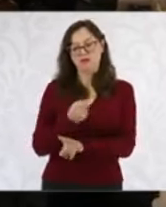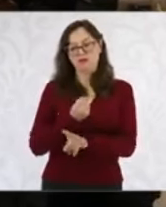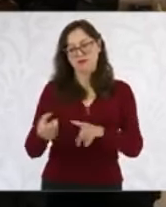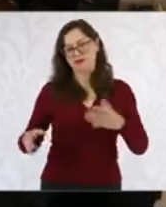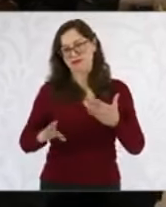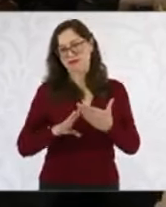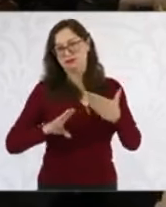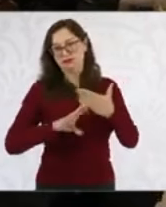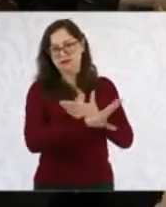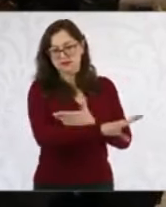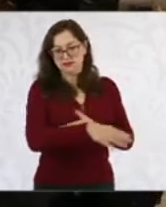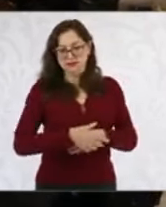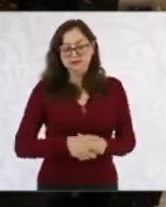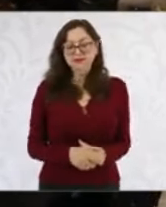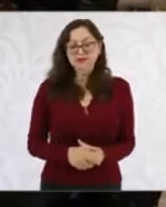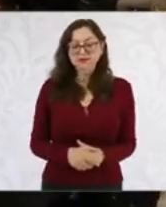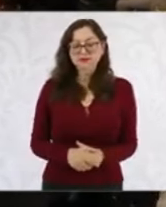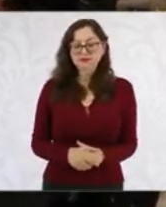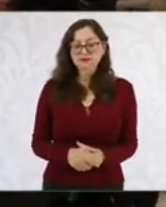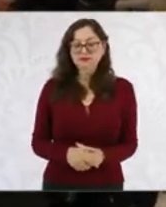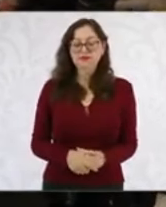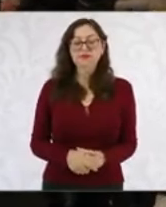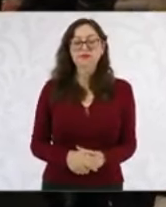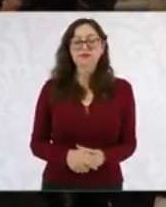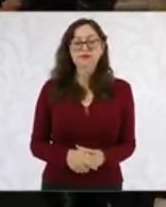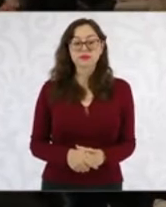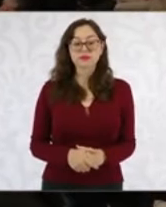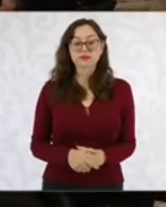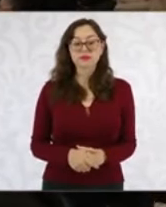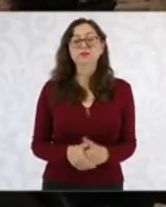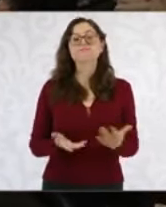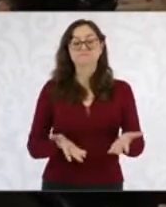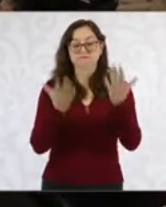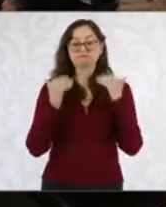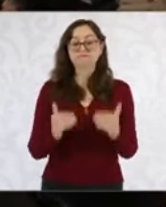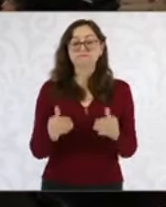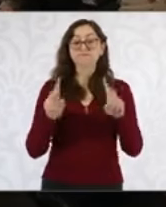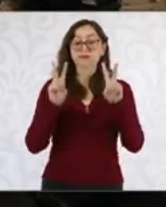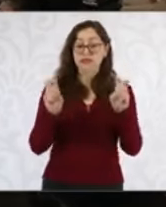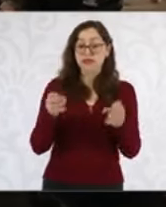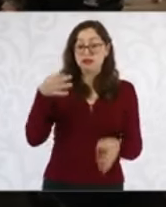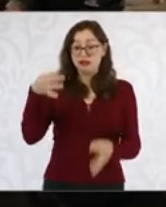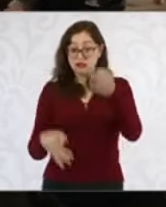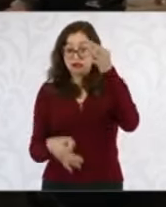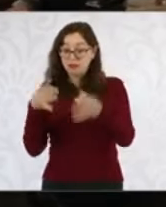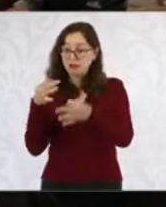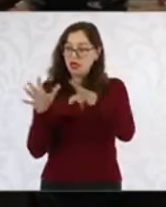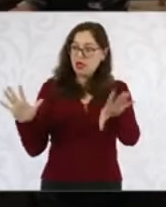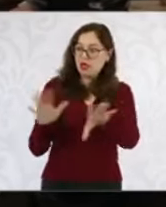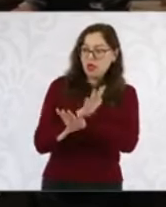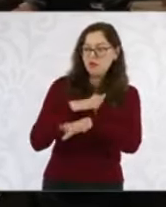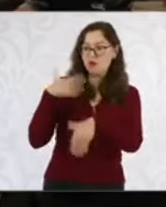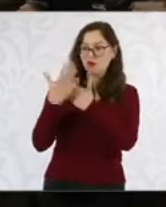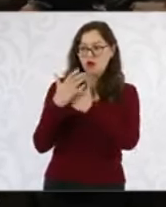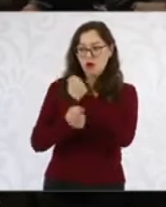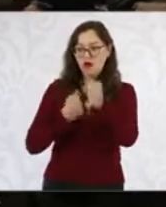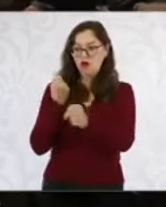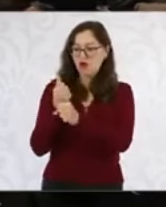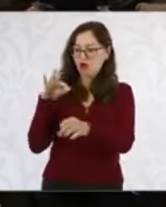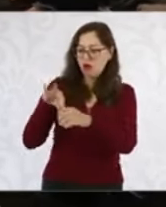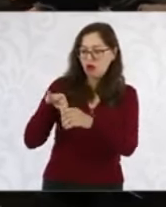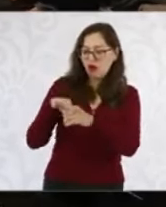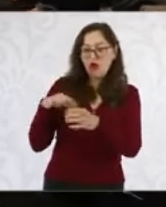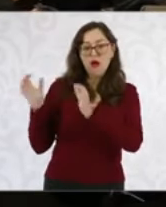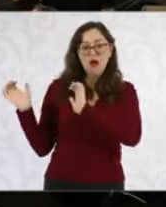Y por lo que vemos, pues ha sido un éxito, ¿verdad?, el registro para renovar el Poder Judicial. Es increíble porque